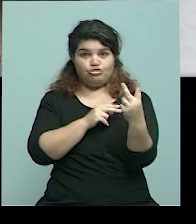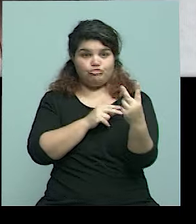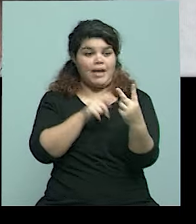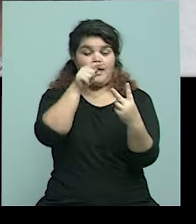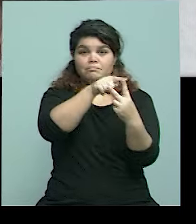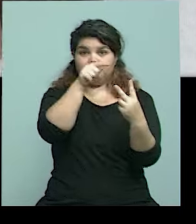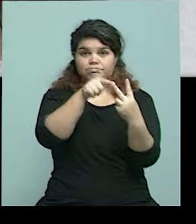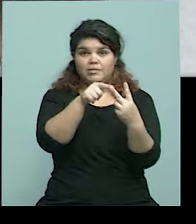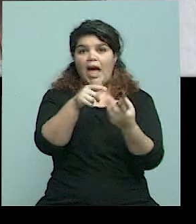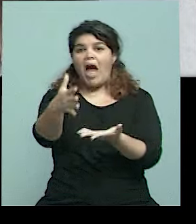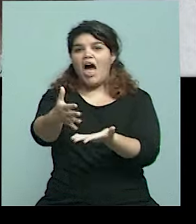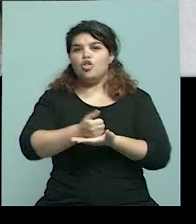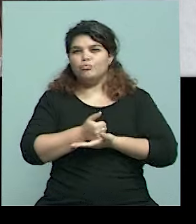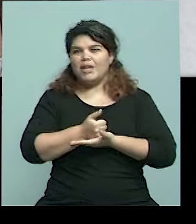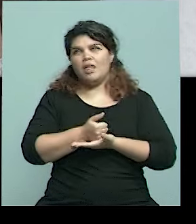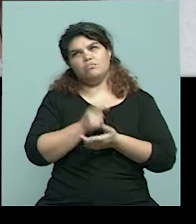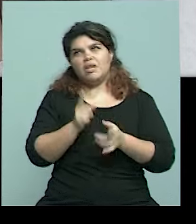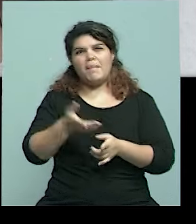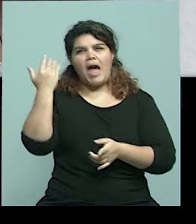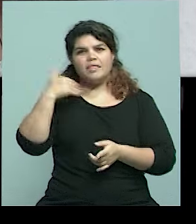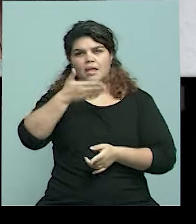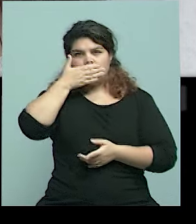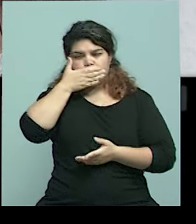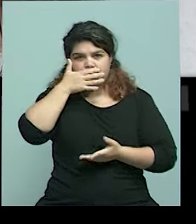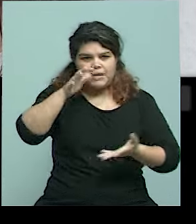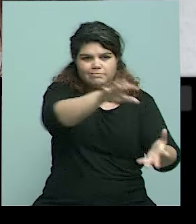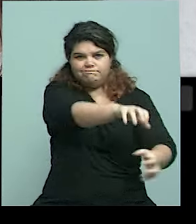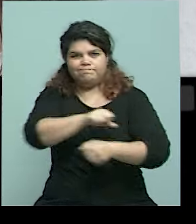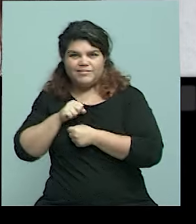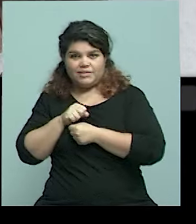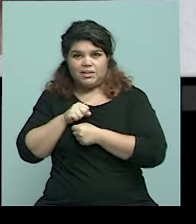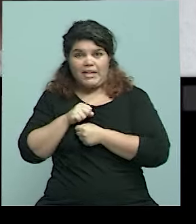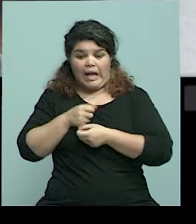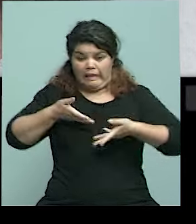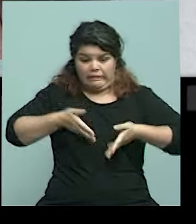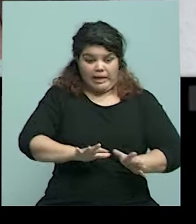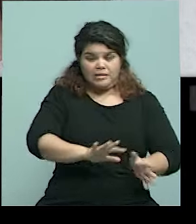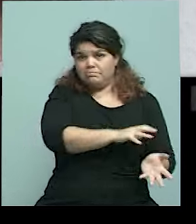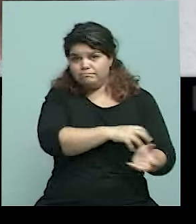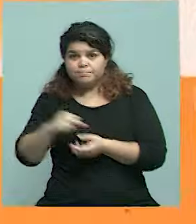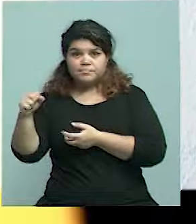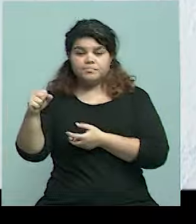adoptadas o apropiadas al nacer, pero tenían alguna